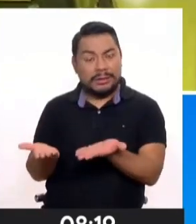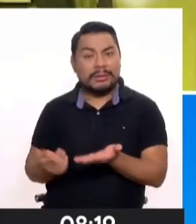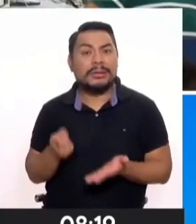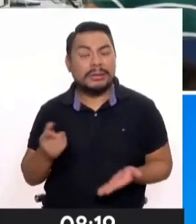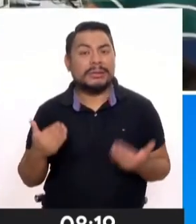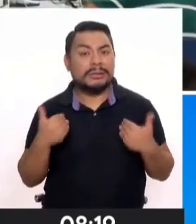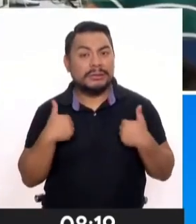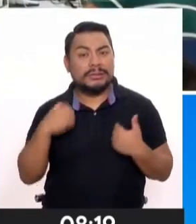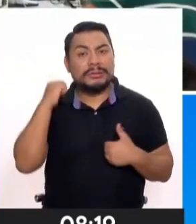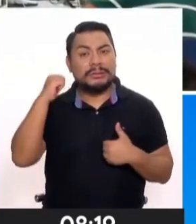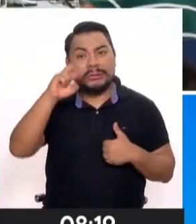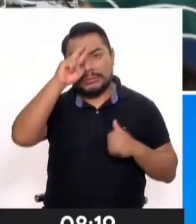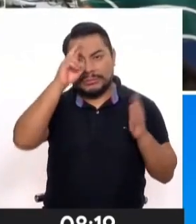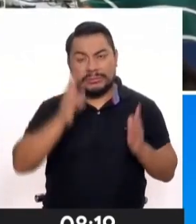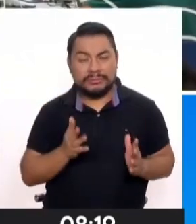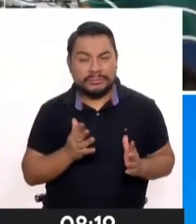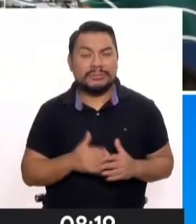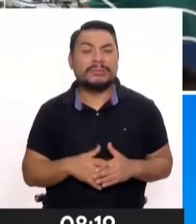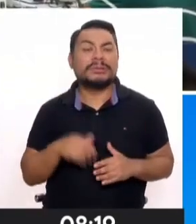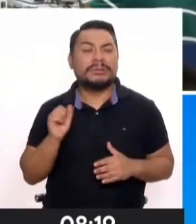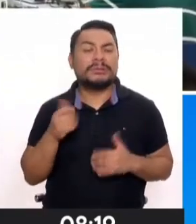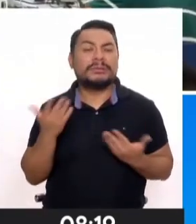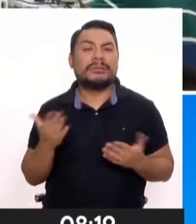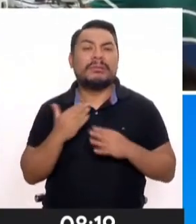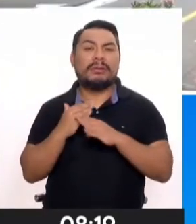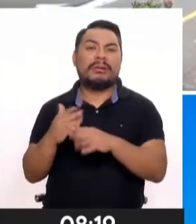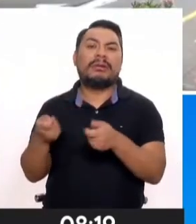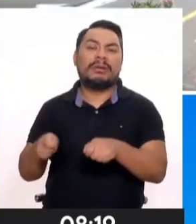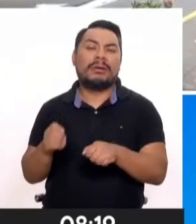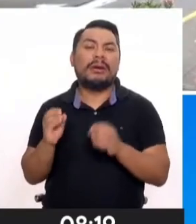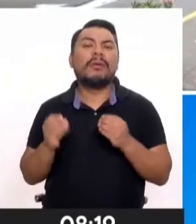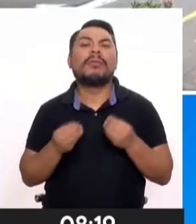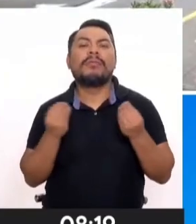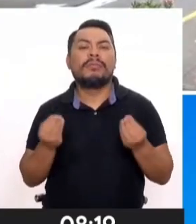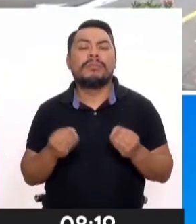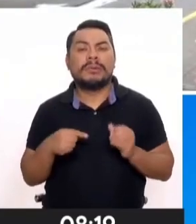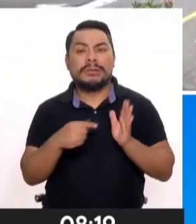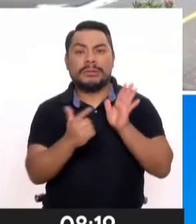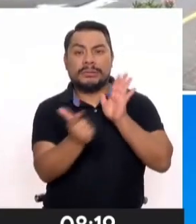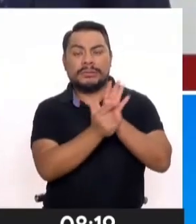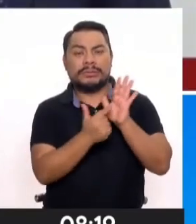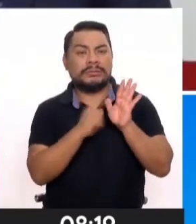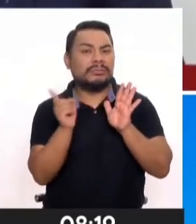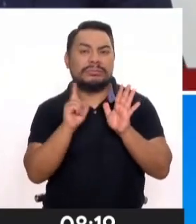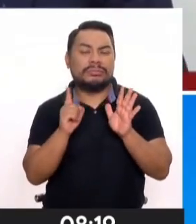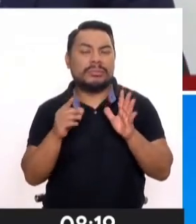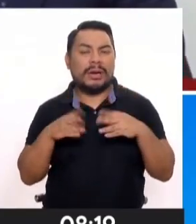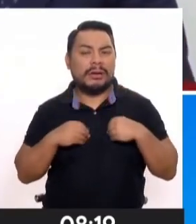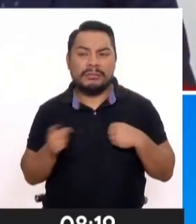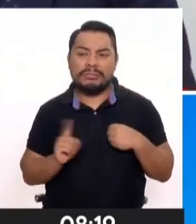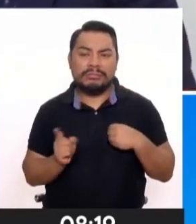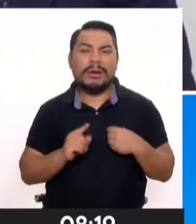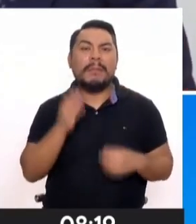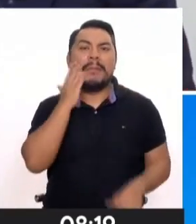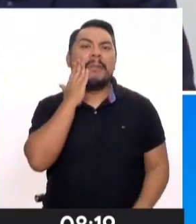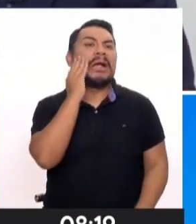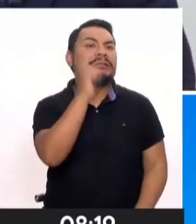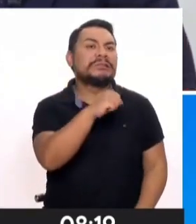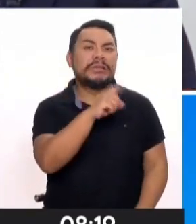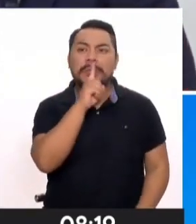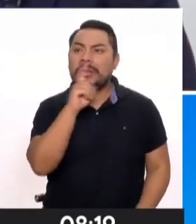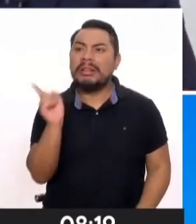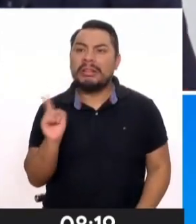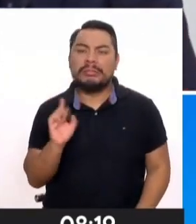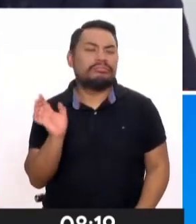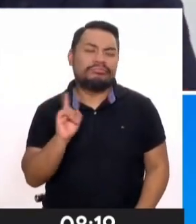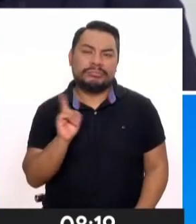derecho a ser peruanos, y se les estaba negando. ¿Por qué? Porque el Código Civil no se lo reconocía, mientras que a la madre sí. Eso es